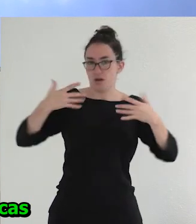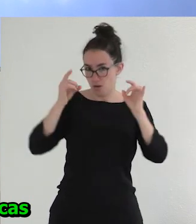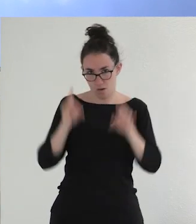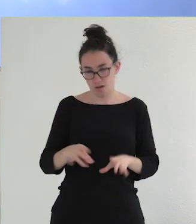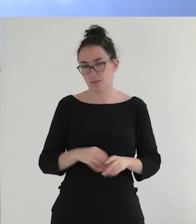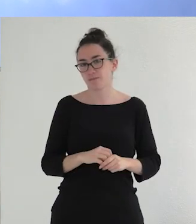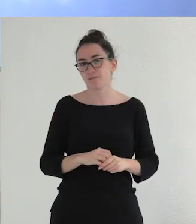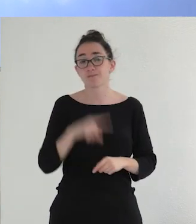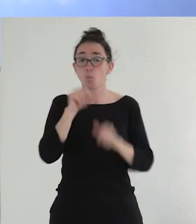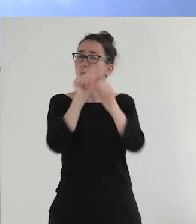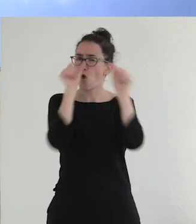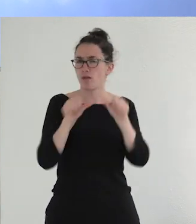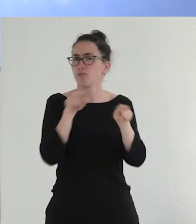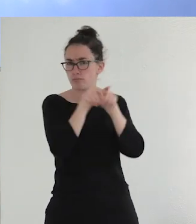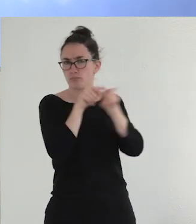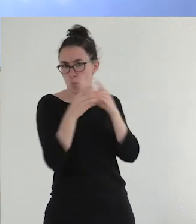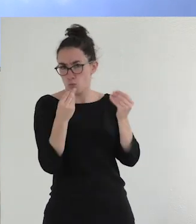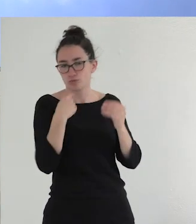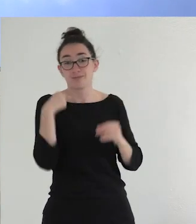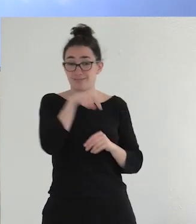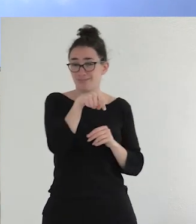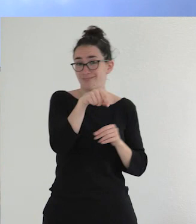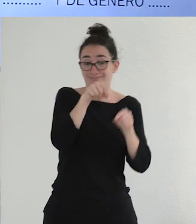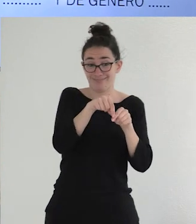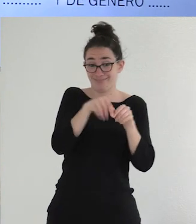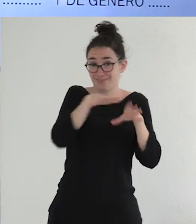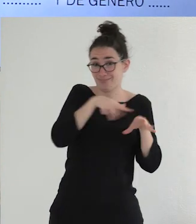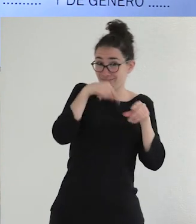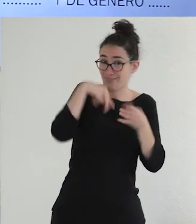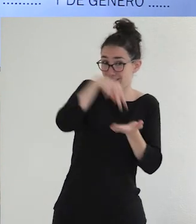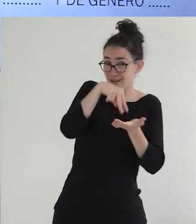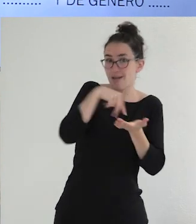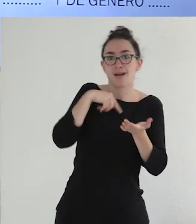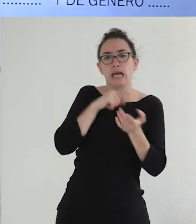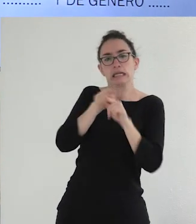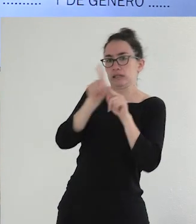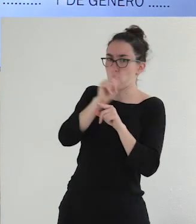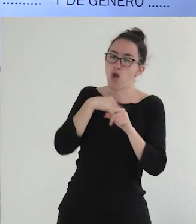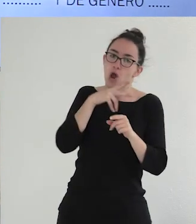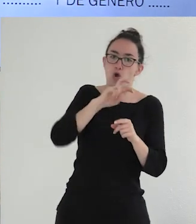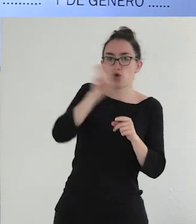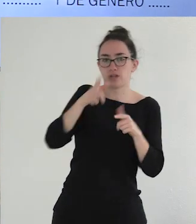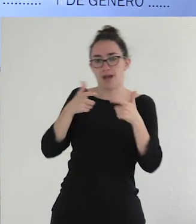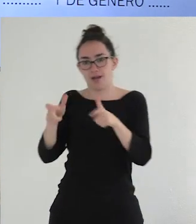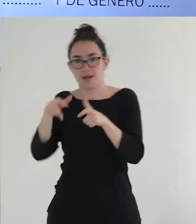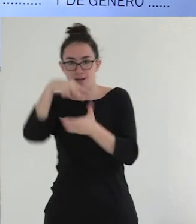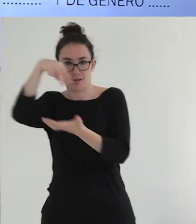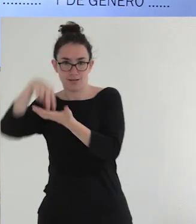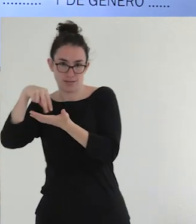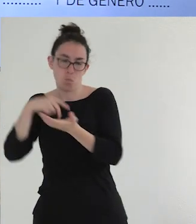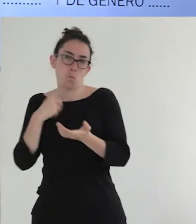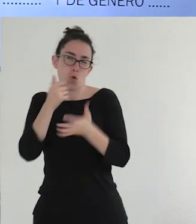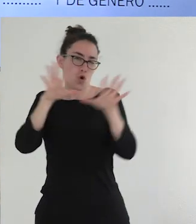muchas críticas y hay mucha gente que ya no trabajamos desde aquí, sino que estamos en una propuesta como un poco distinta, que voy a tratar de explicar muy rápido con este